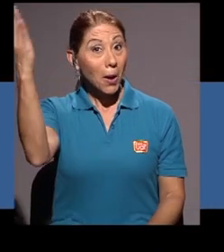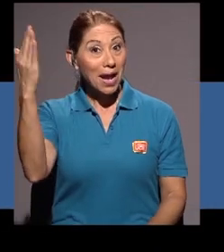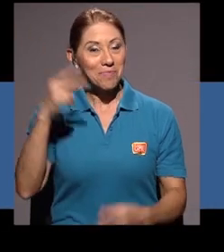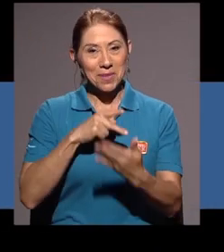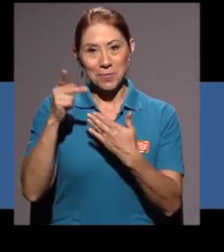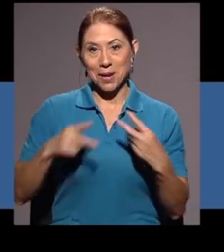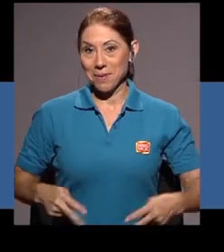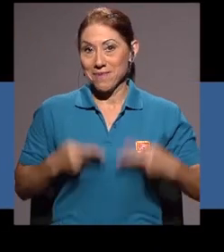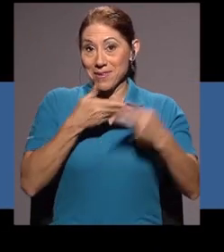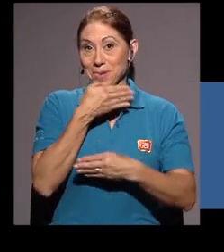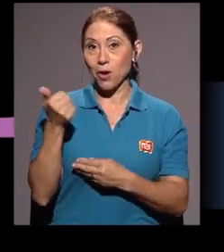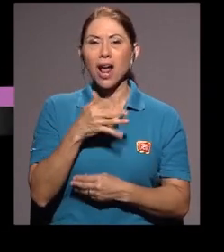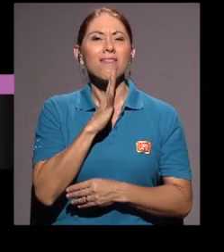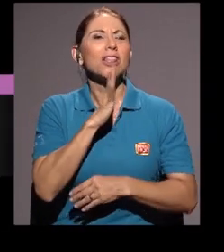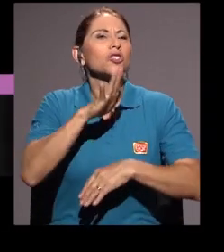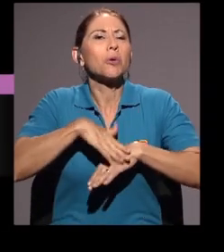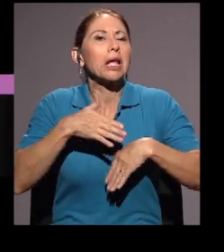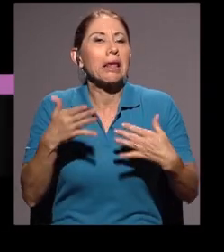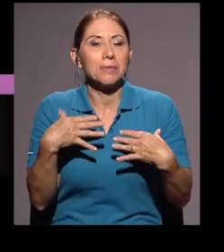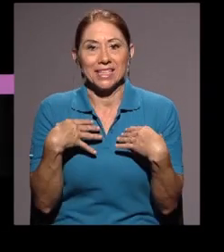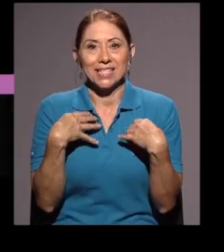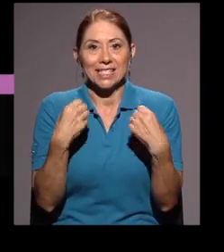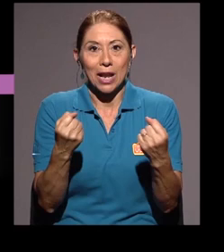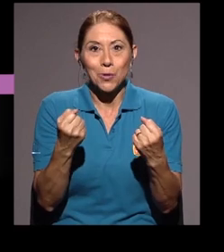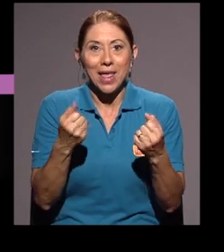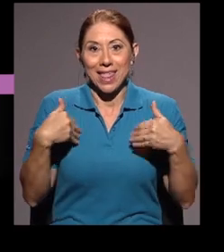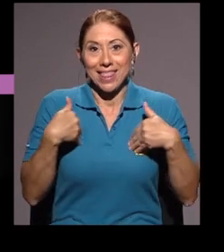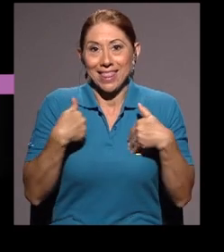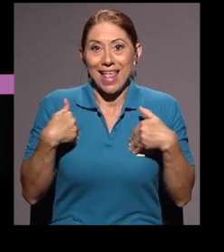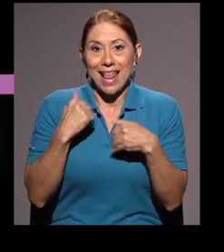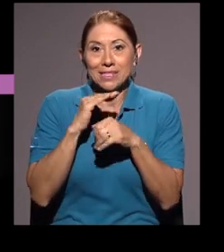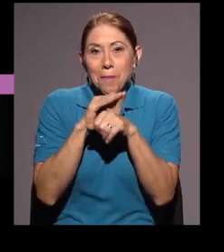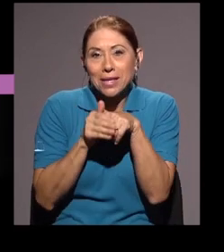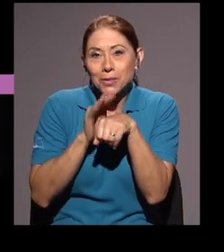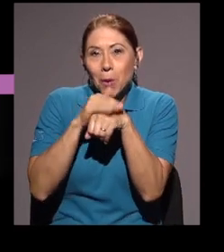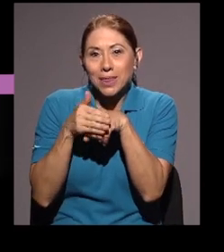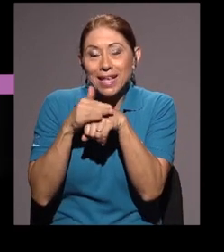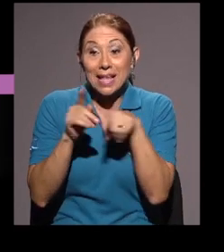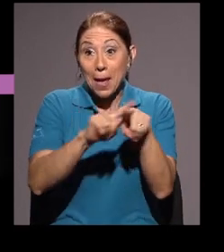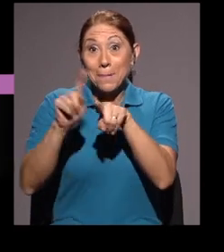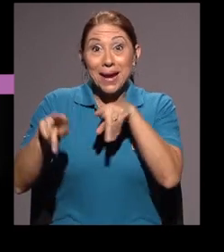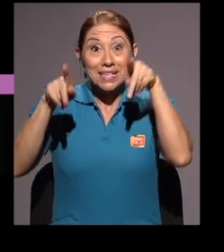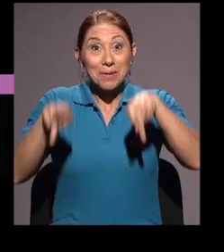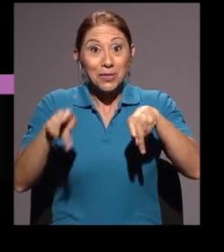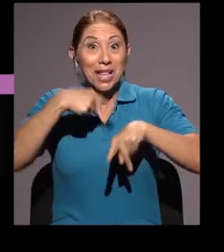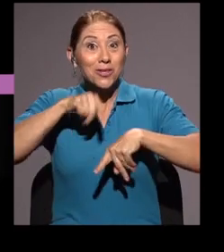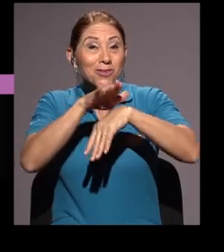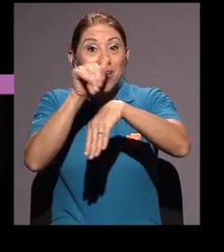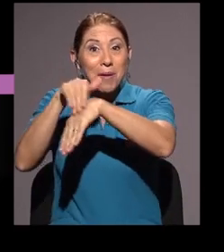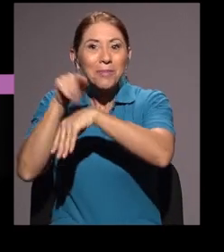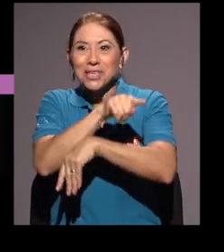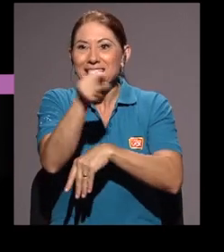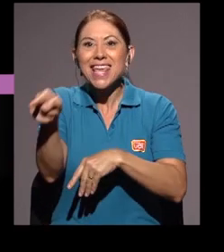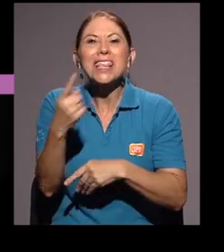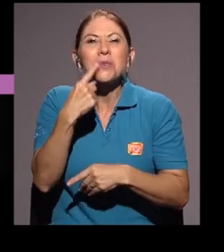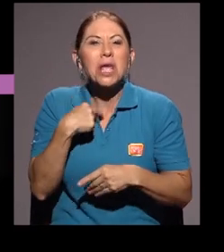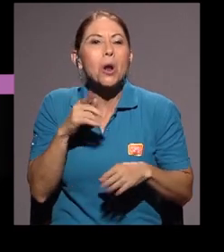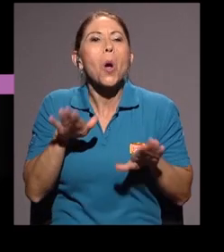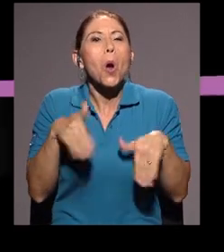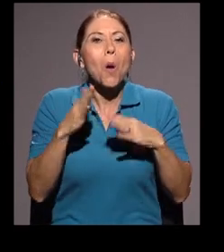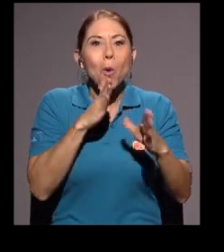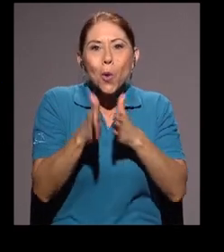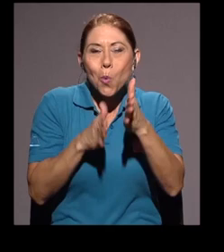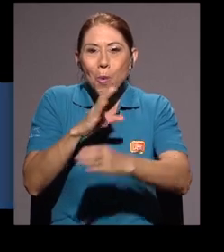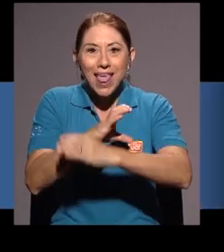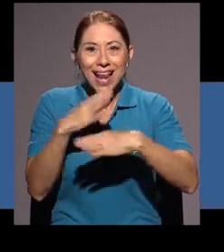Hola, en Vivir Mejor estamos hablando acerca de la salud de las mascotas. Varias personas atendieron a nuestro llamado de contarnos cómo